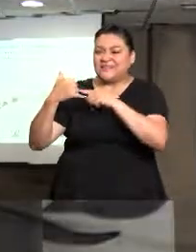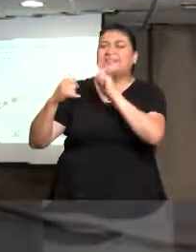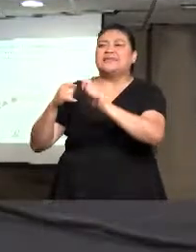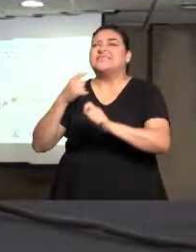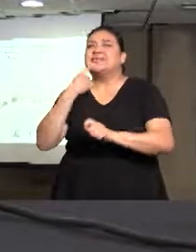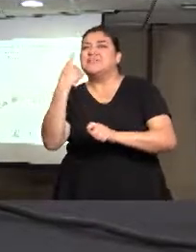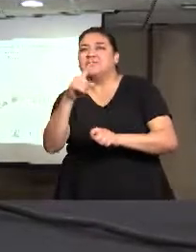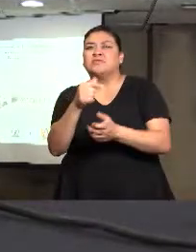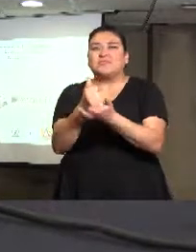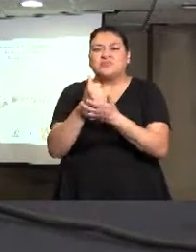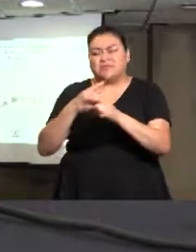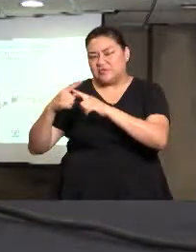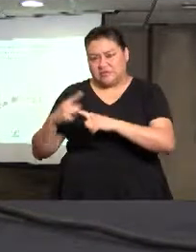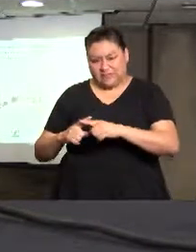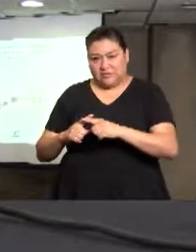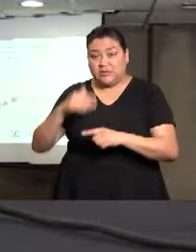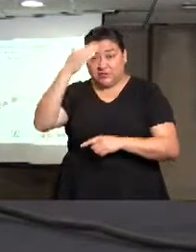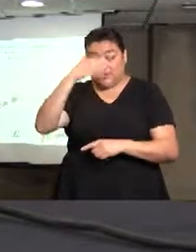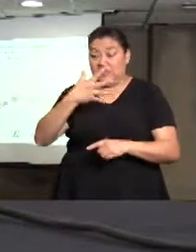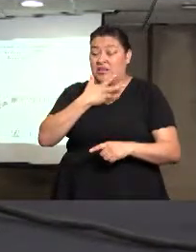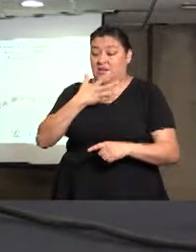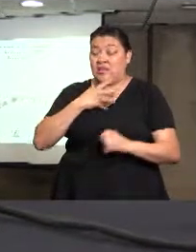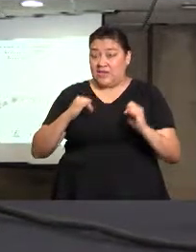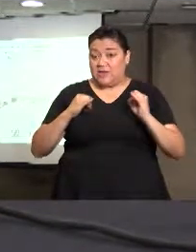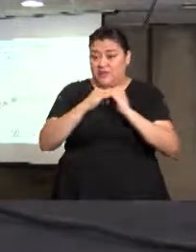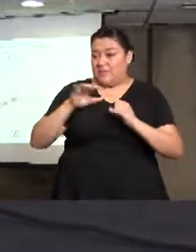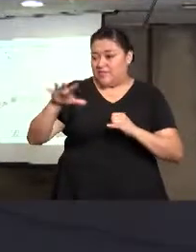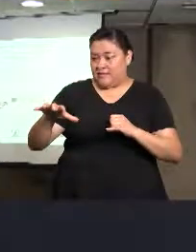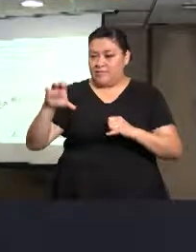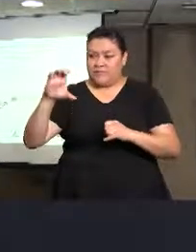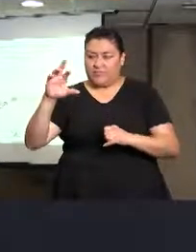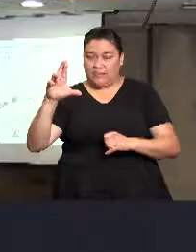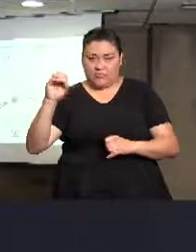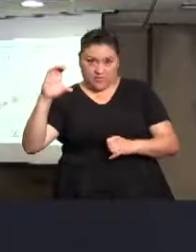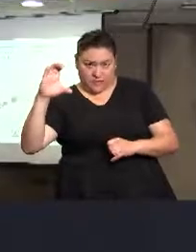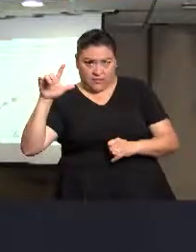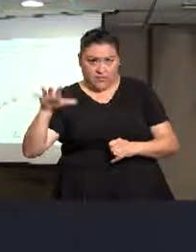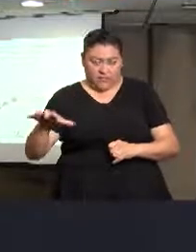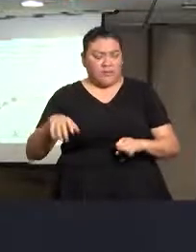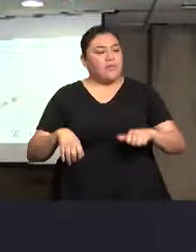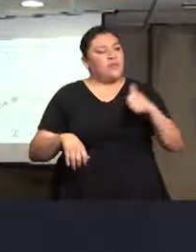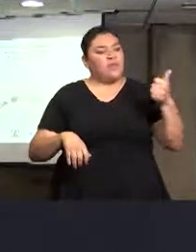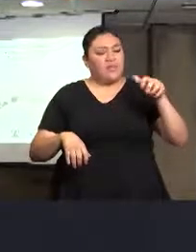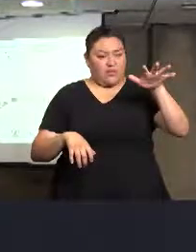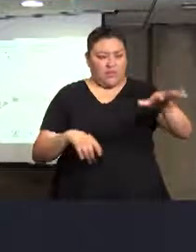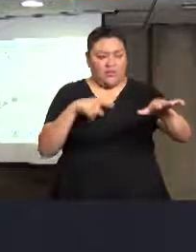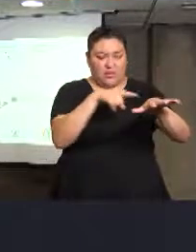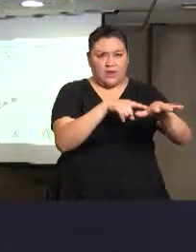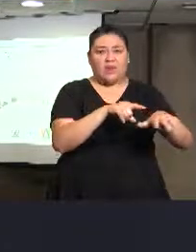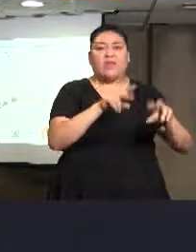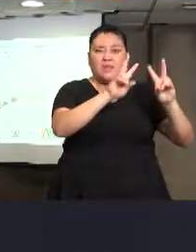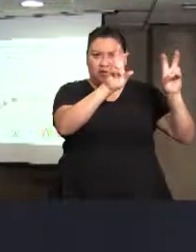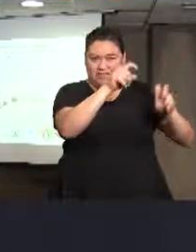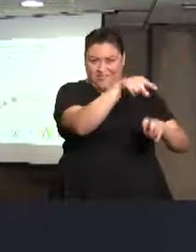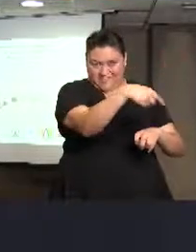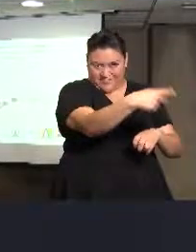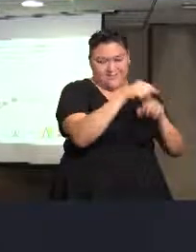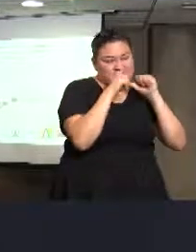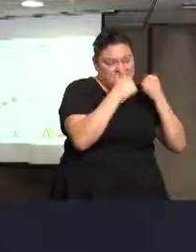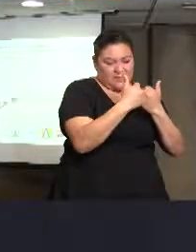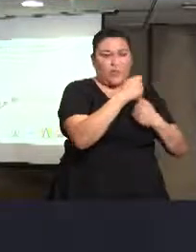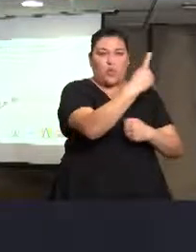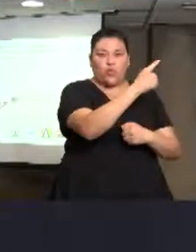Y evidentemente, el trabajo que hacen dos grandes instituciones, es como la CROC y como uno a uno. Entonces,